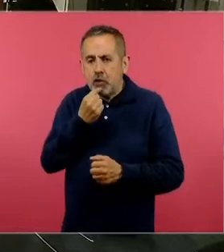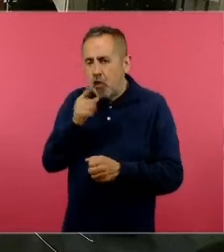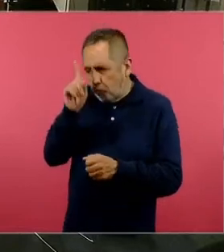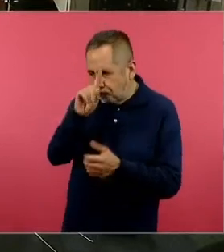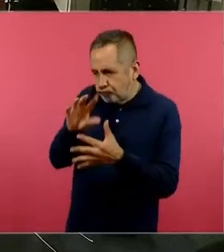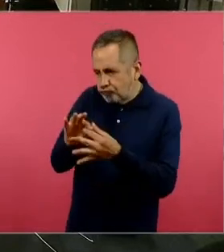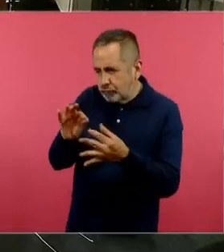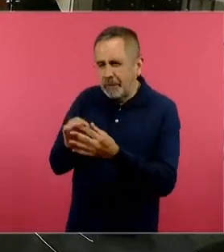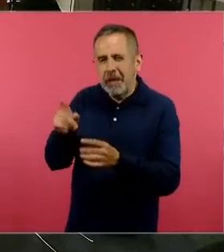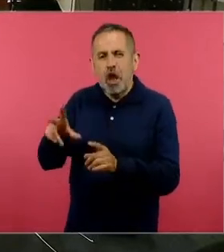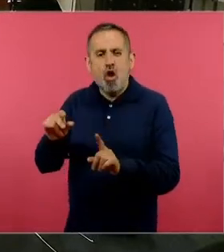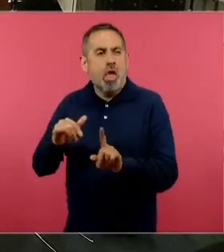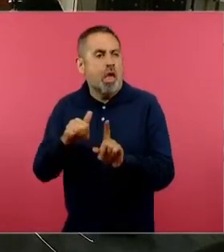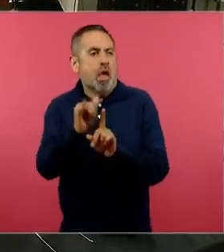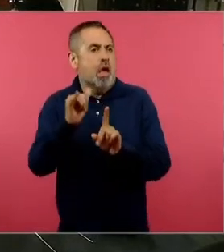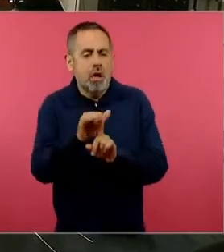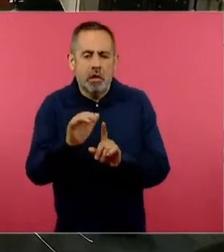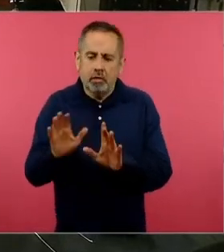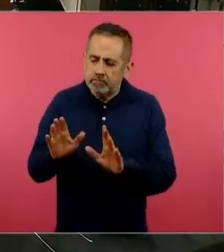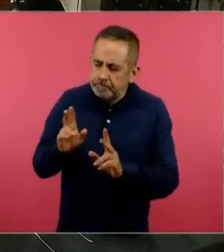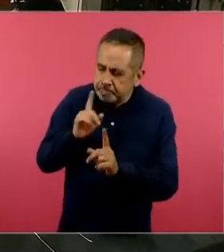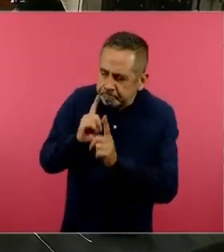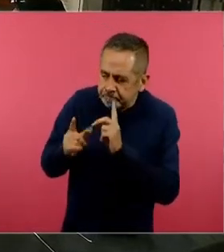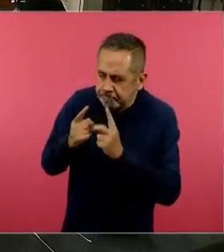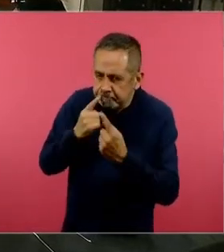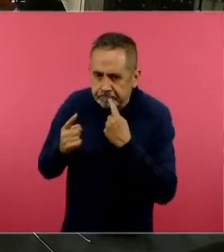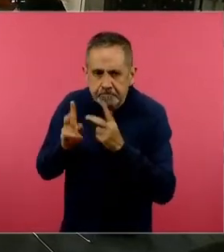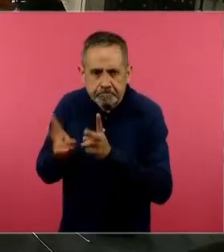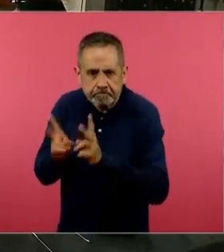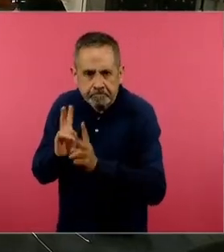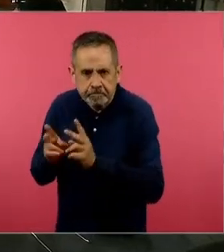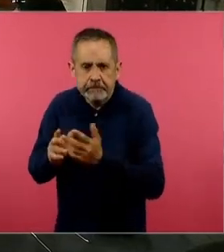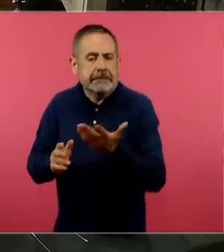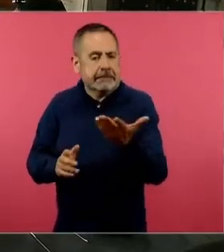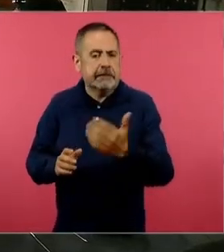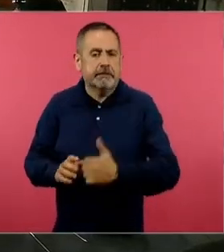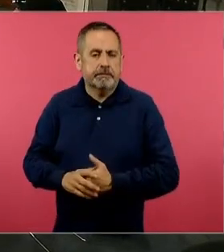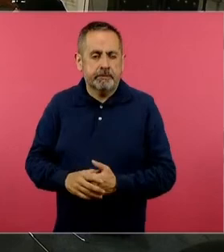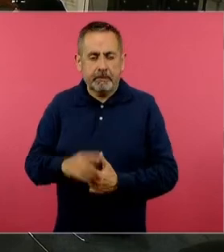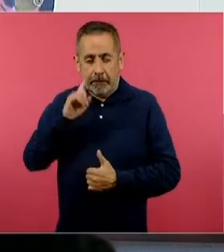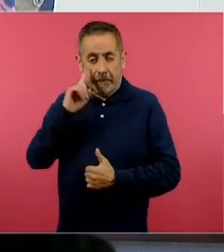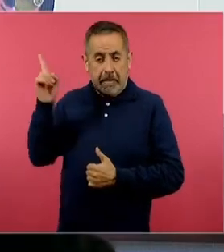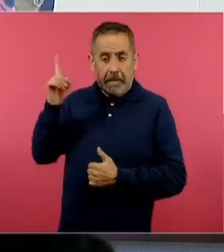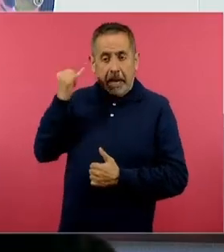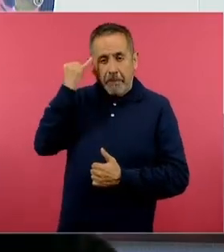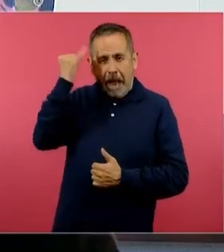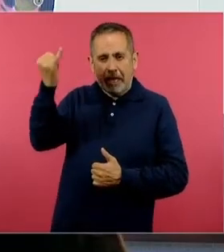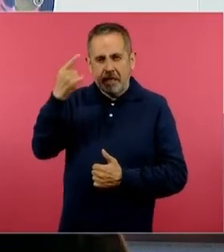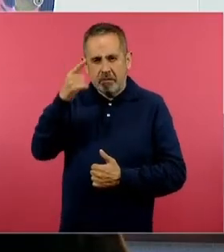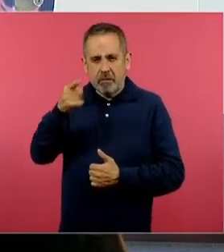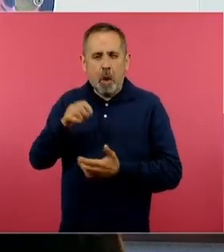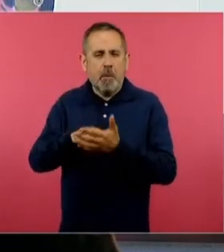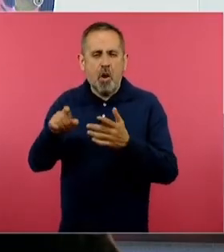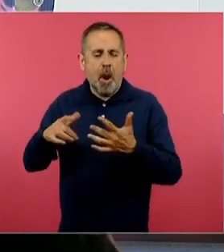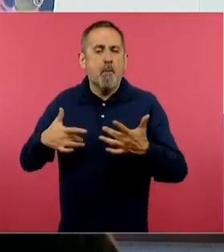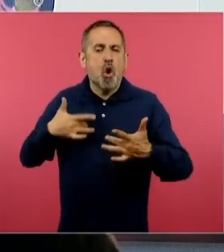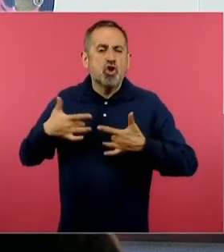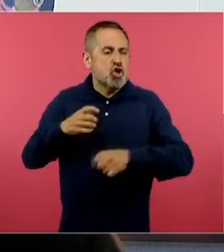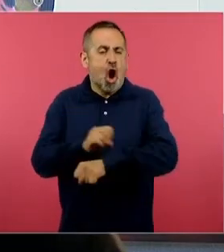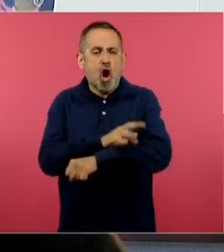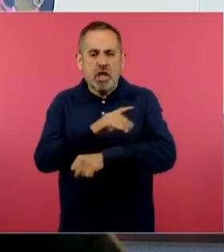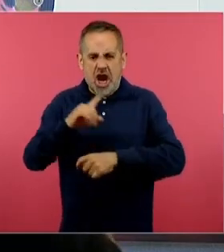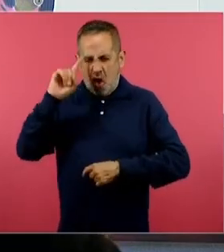Tenemos algunas imágenes donde se muestran la gestión de las emociones, momentos donde está enojado, donde está